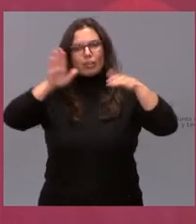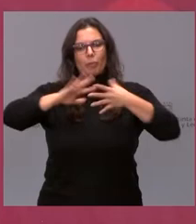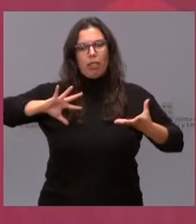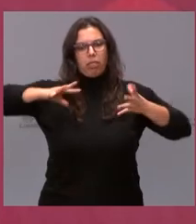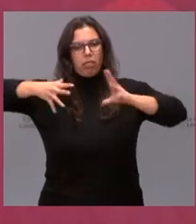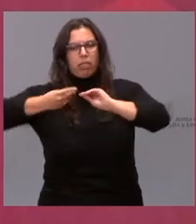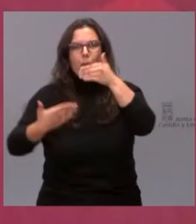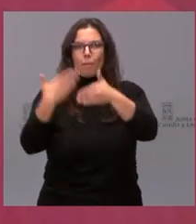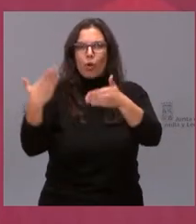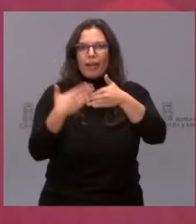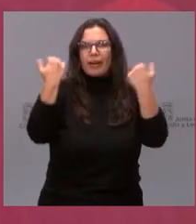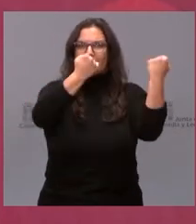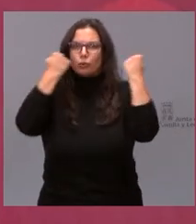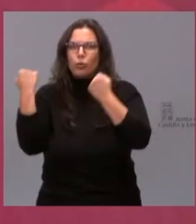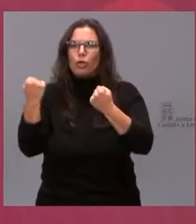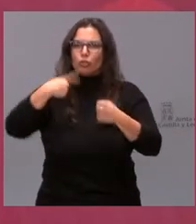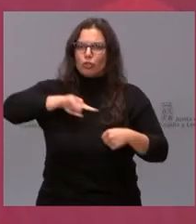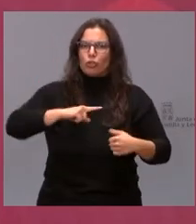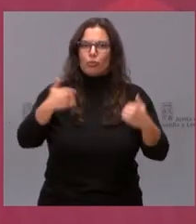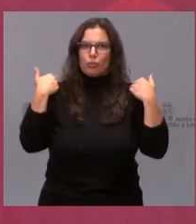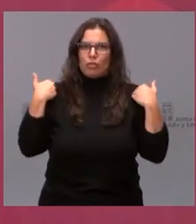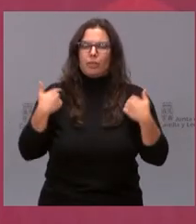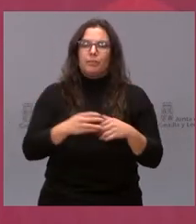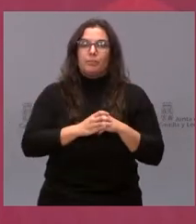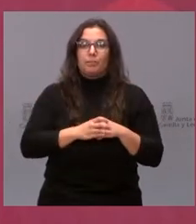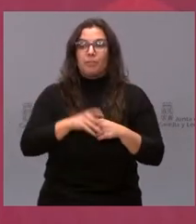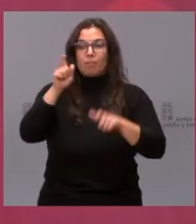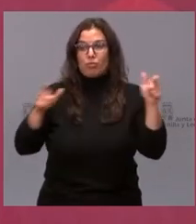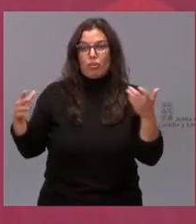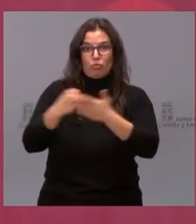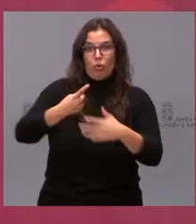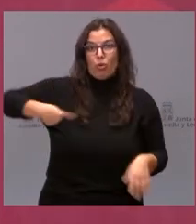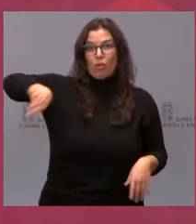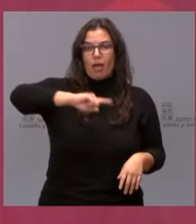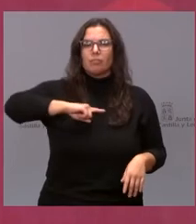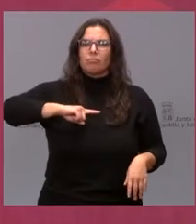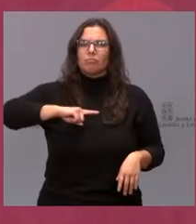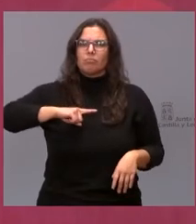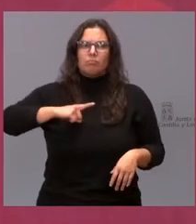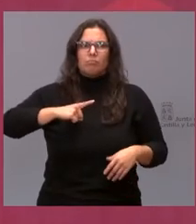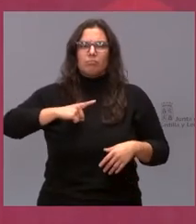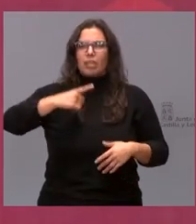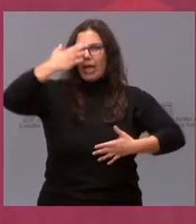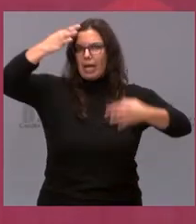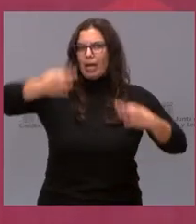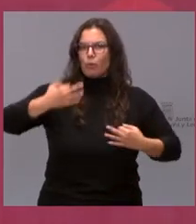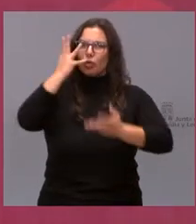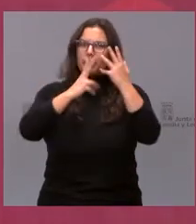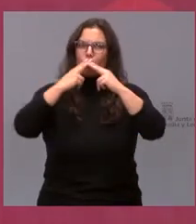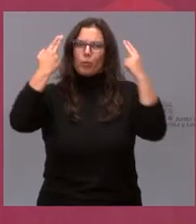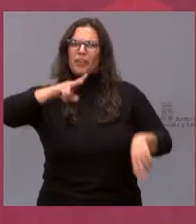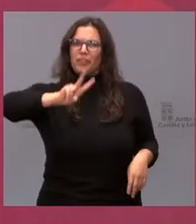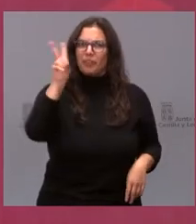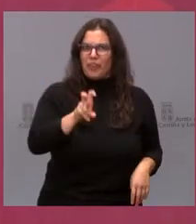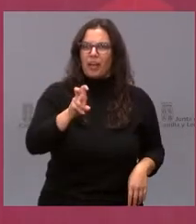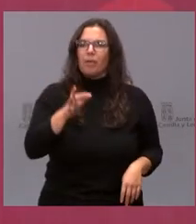instituciones que gobernamos. Todos los aquí presentes creemos en la administración pública y estamos firmemente